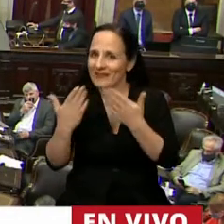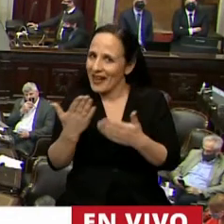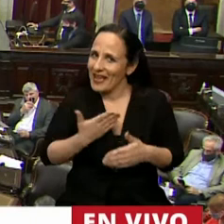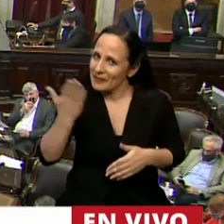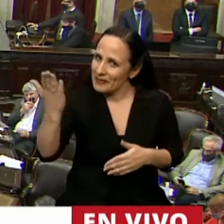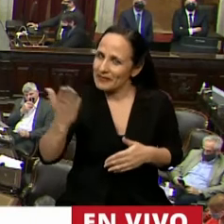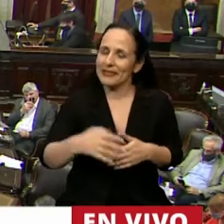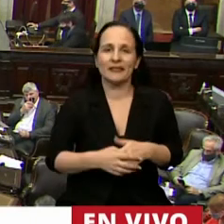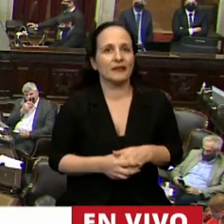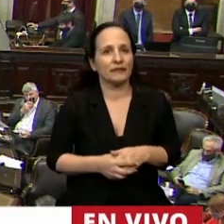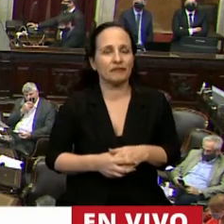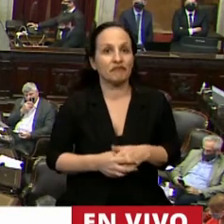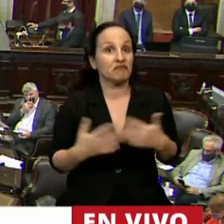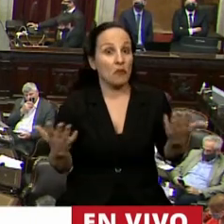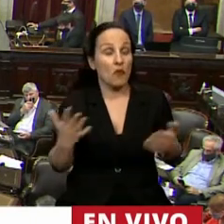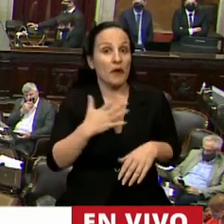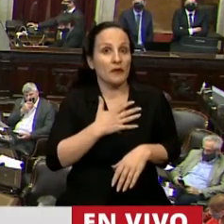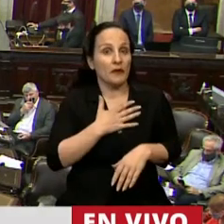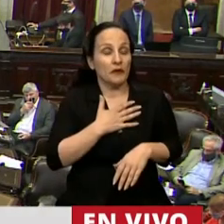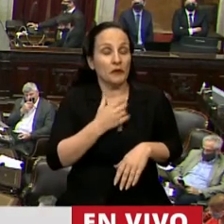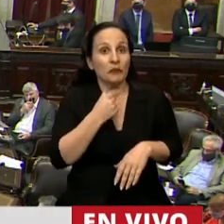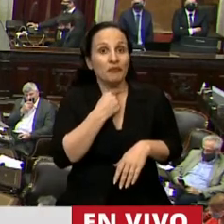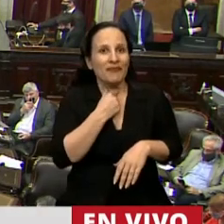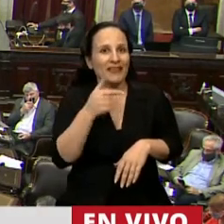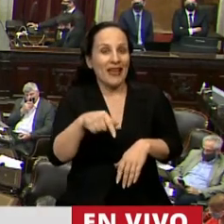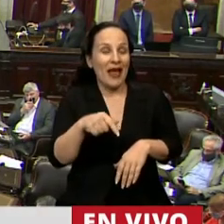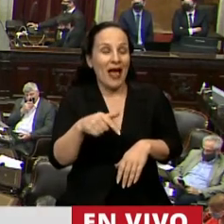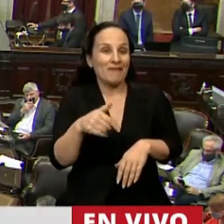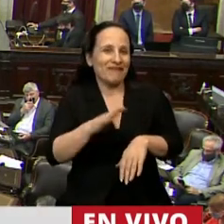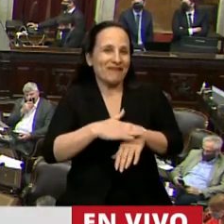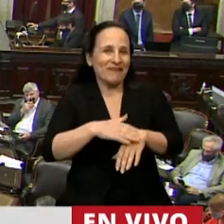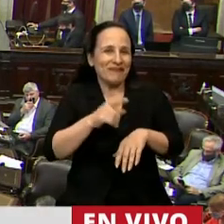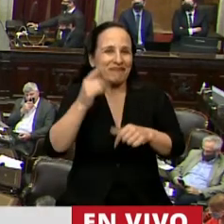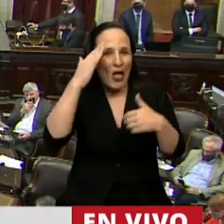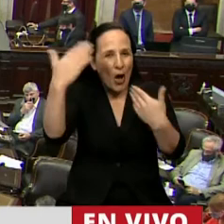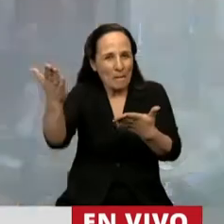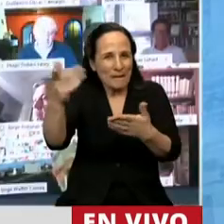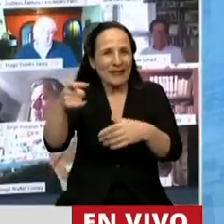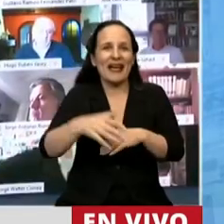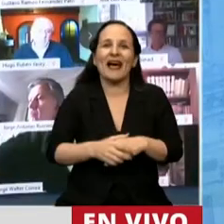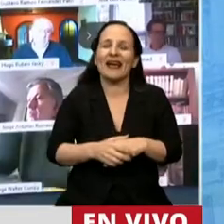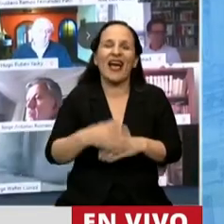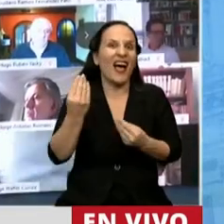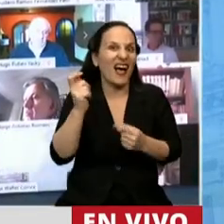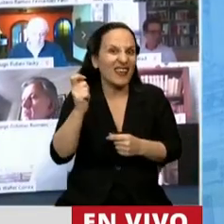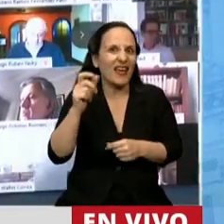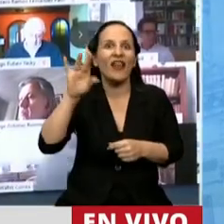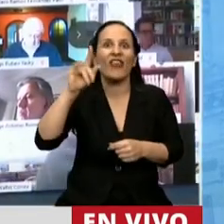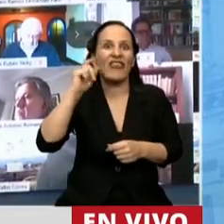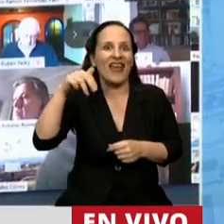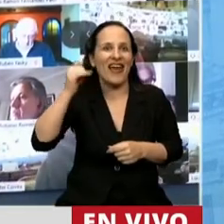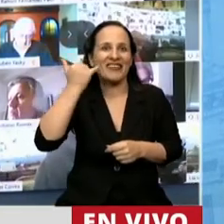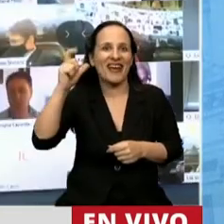Gracias, Presidente. Bueno, yo quería en este espacio de homenajes hacer un homenaje a Diana Zacayán. Diana